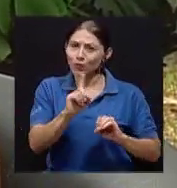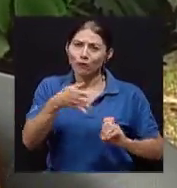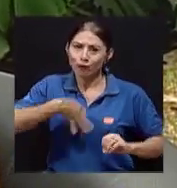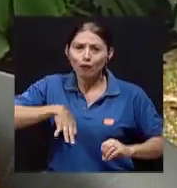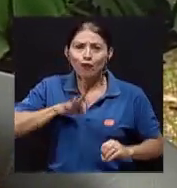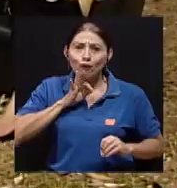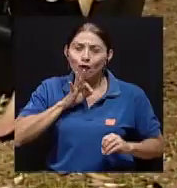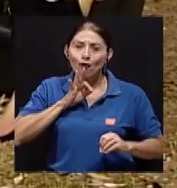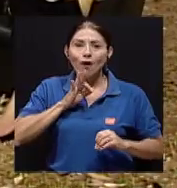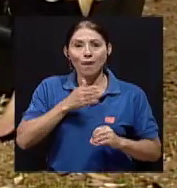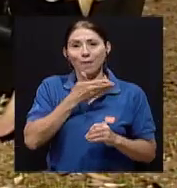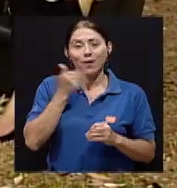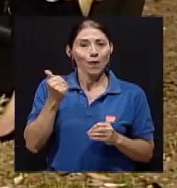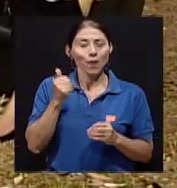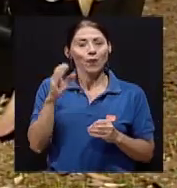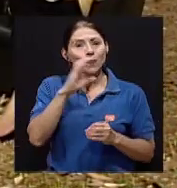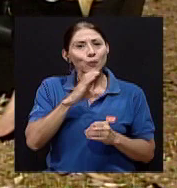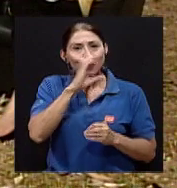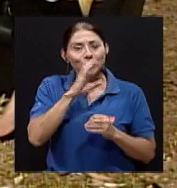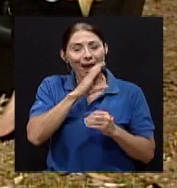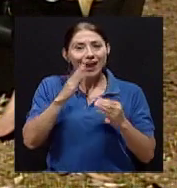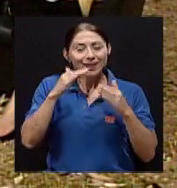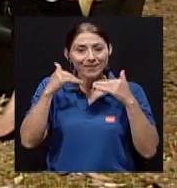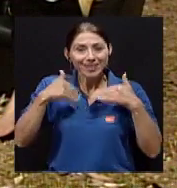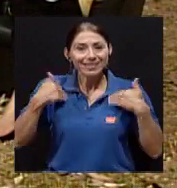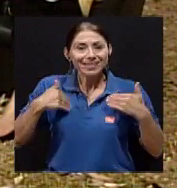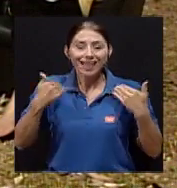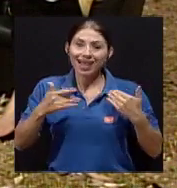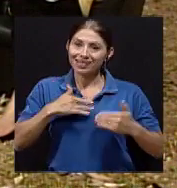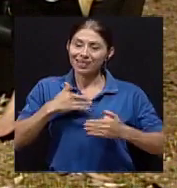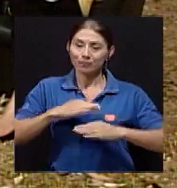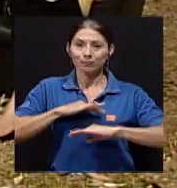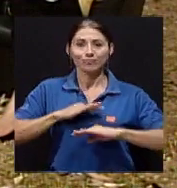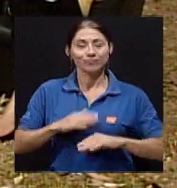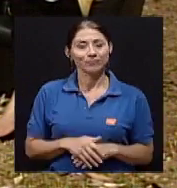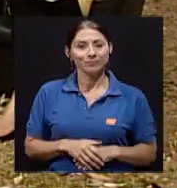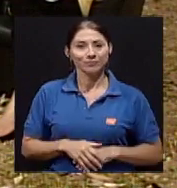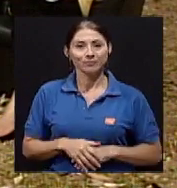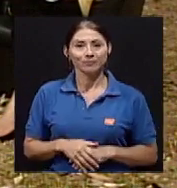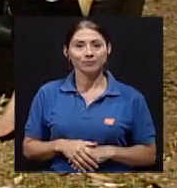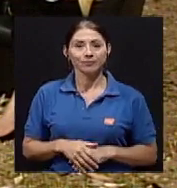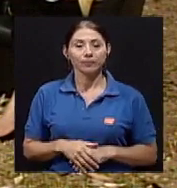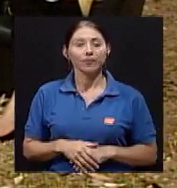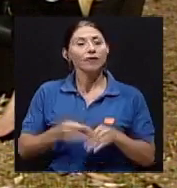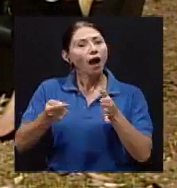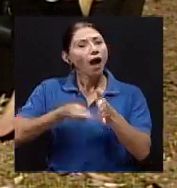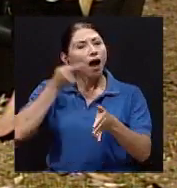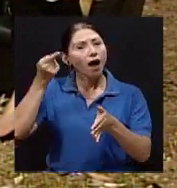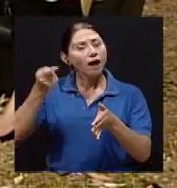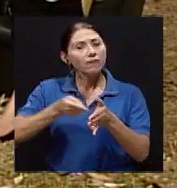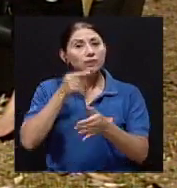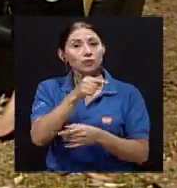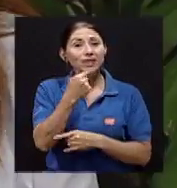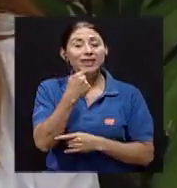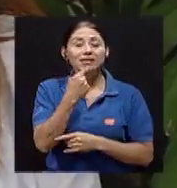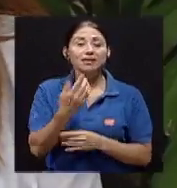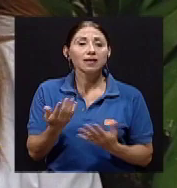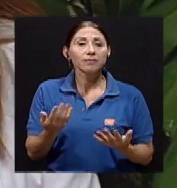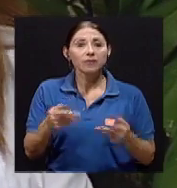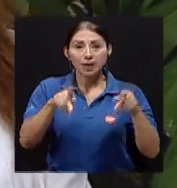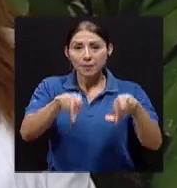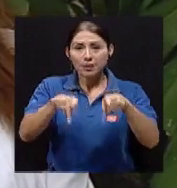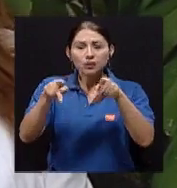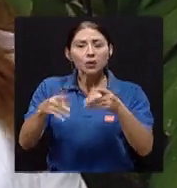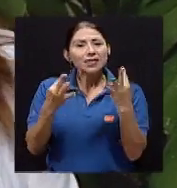buscan a la felicidad en ese espacio terapéutico. En algunas ocasiones, cuando usted menciona tratar de buscar la